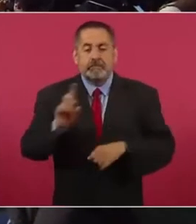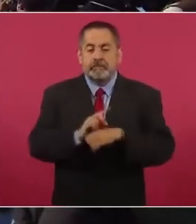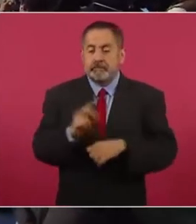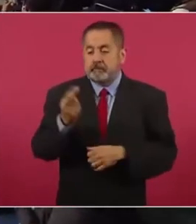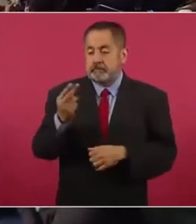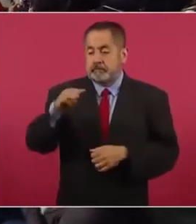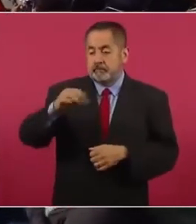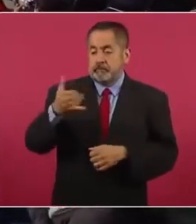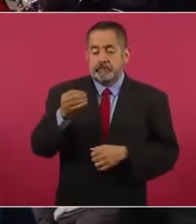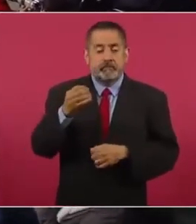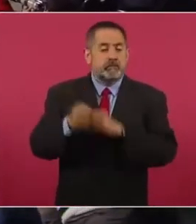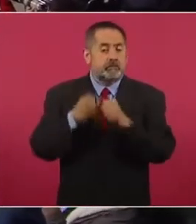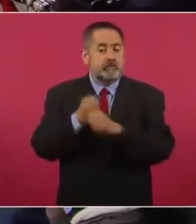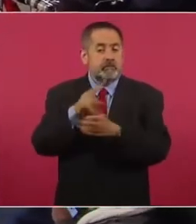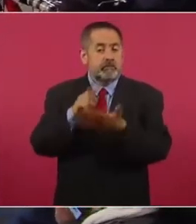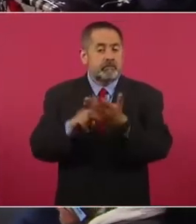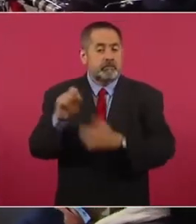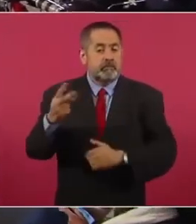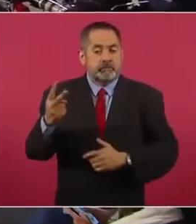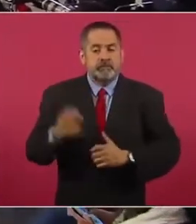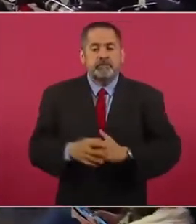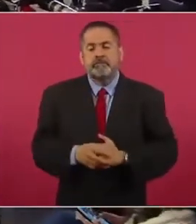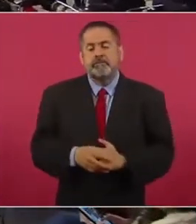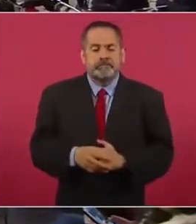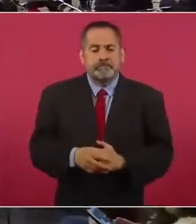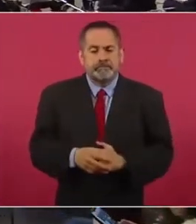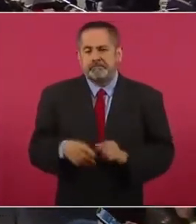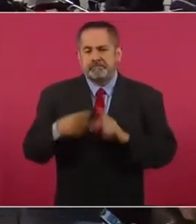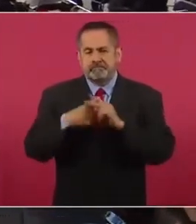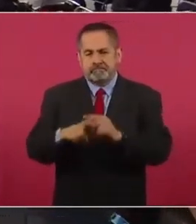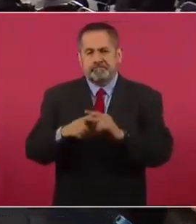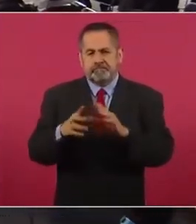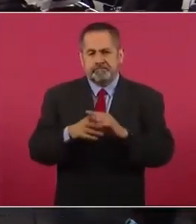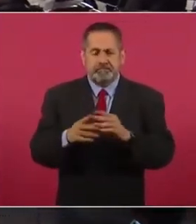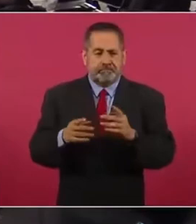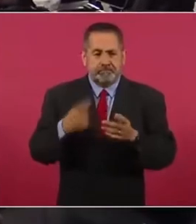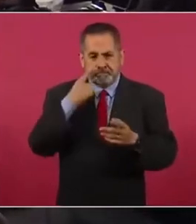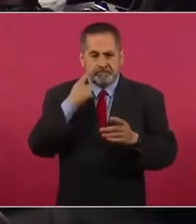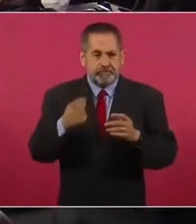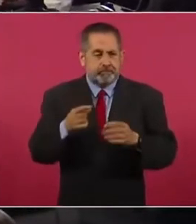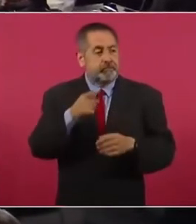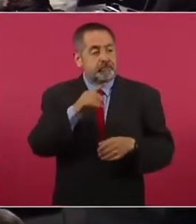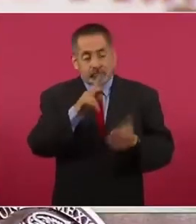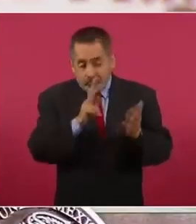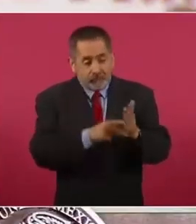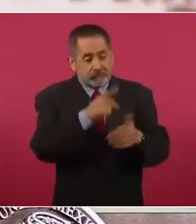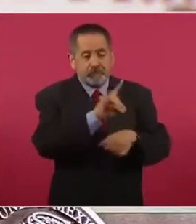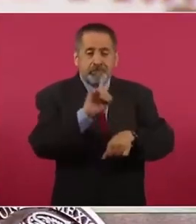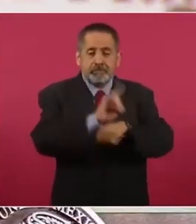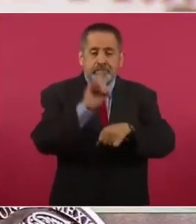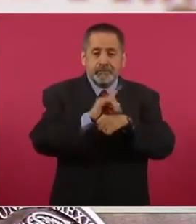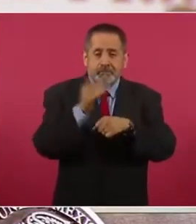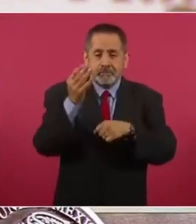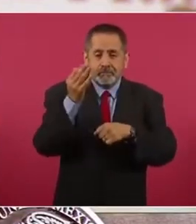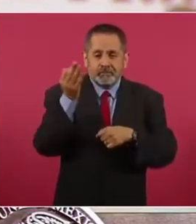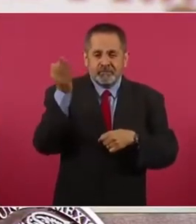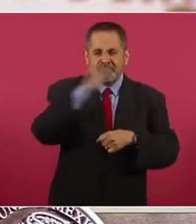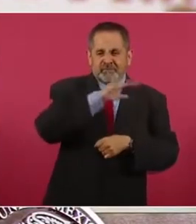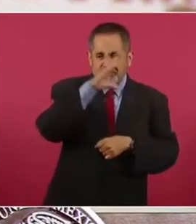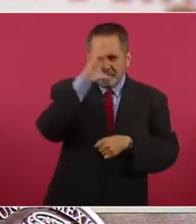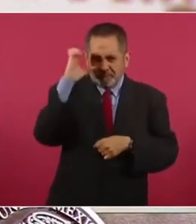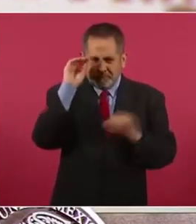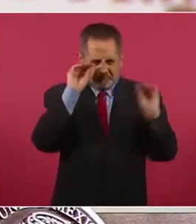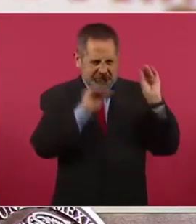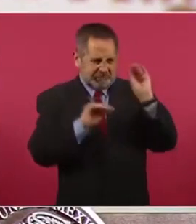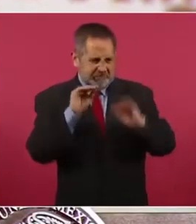de 2022. Vamos a iniciar con un nuevo fotomontaje. Hacen fotomontaje